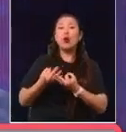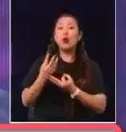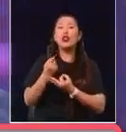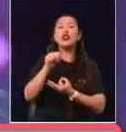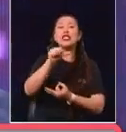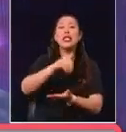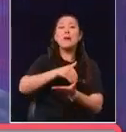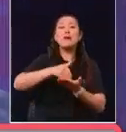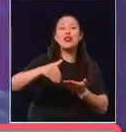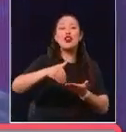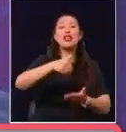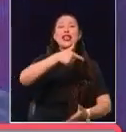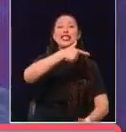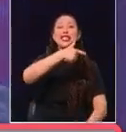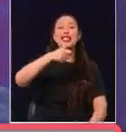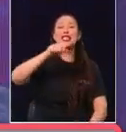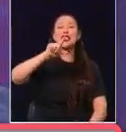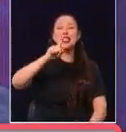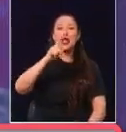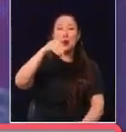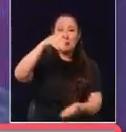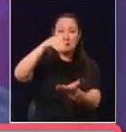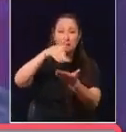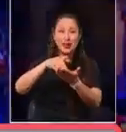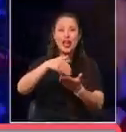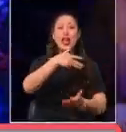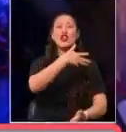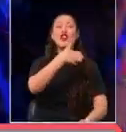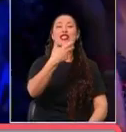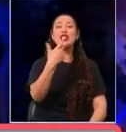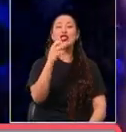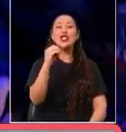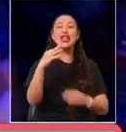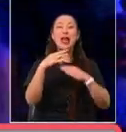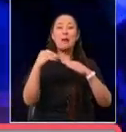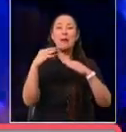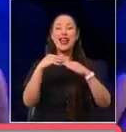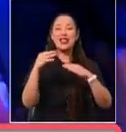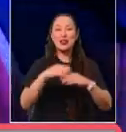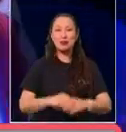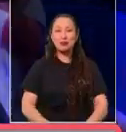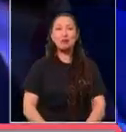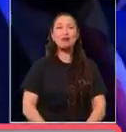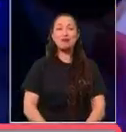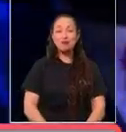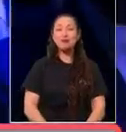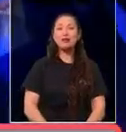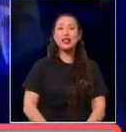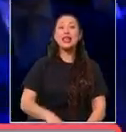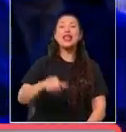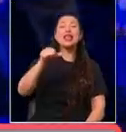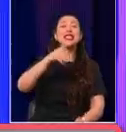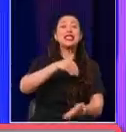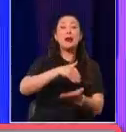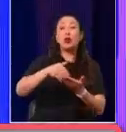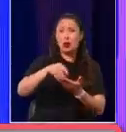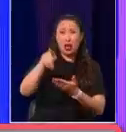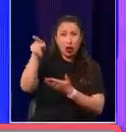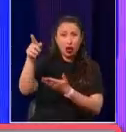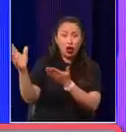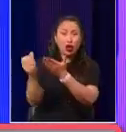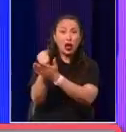.771.980 pesos. Si ellos trajeron 6 millones, tú puedes.